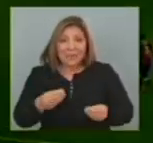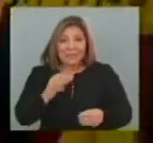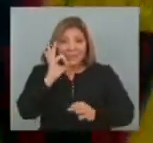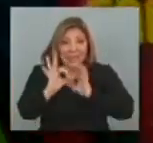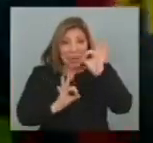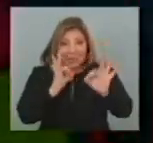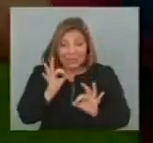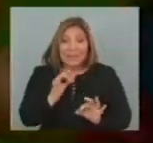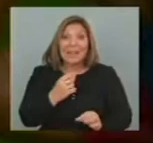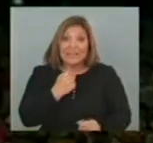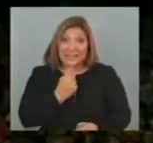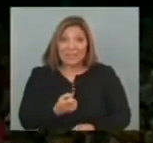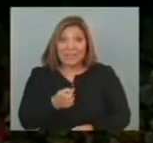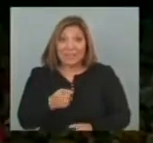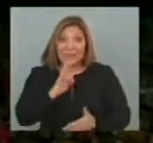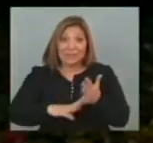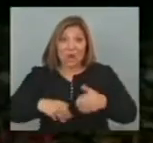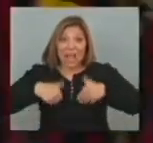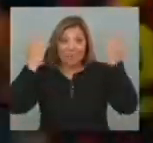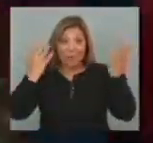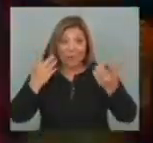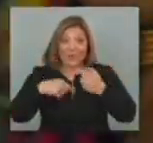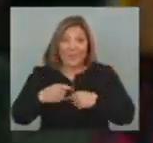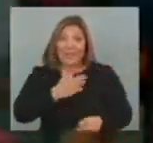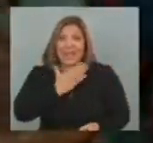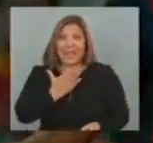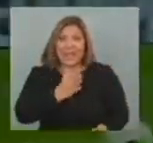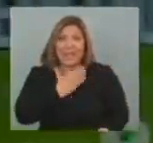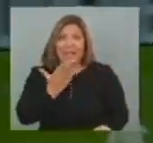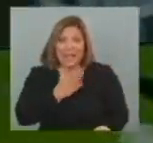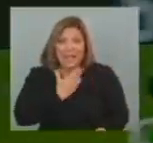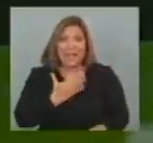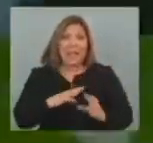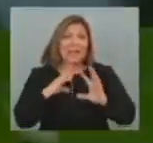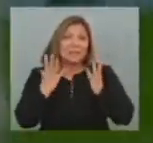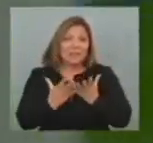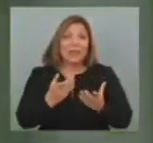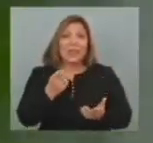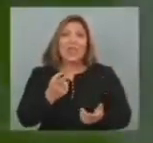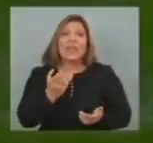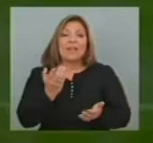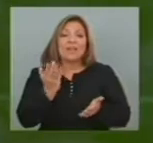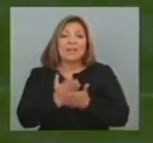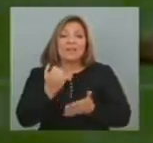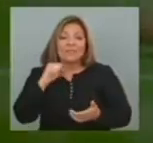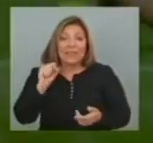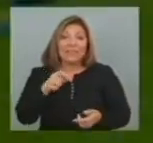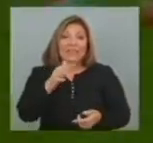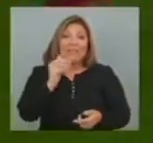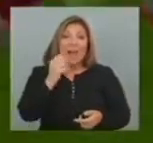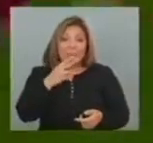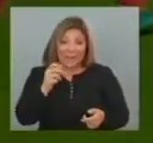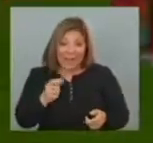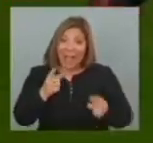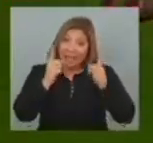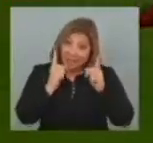0 Le servía al Barcelona Para ser campeón Quejas Quejas Y quejas Esto fue falta Fábregas Es cierto Esta también